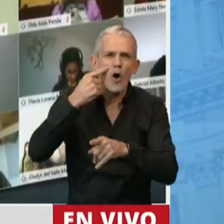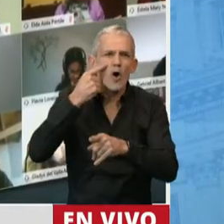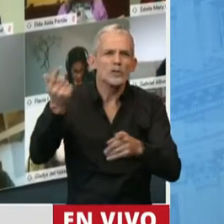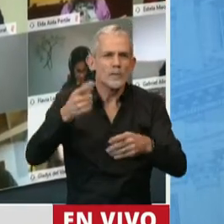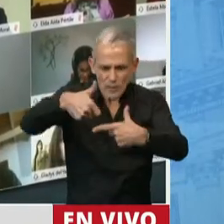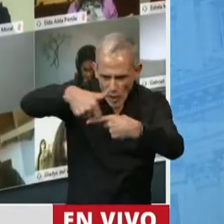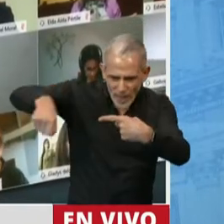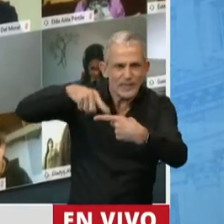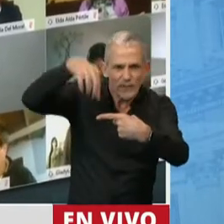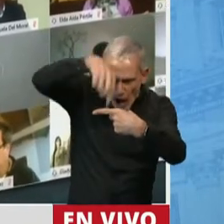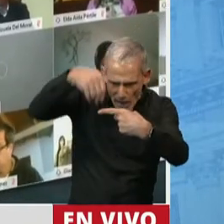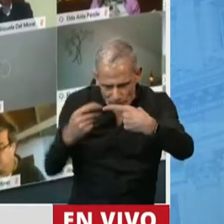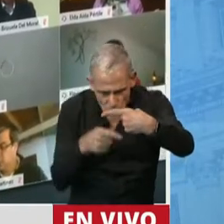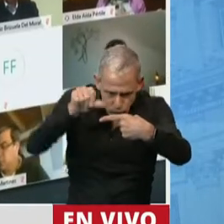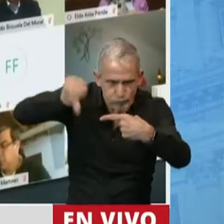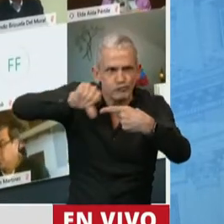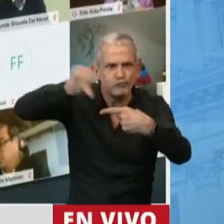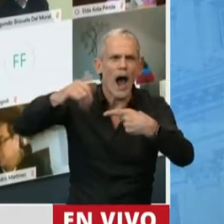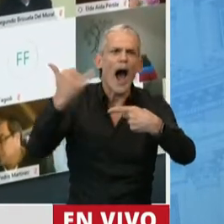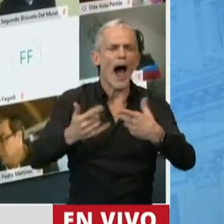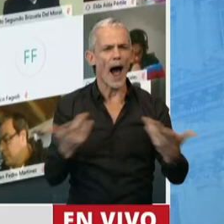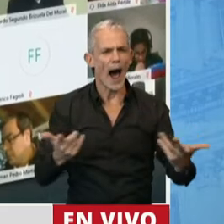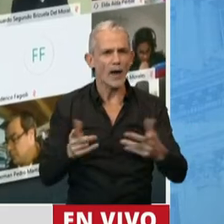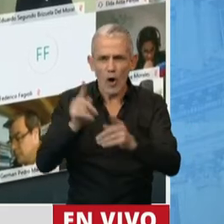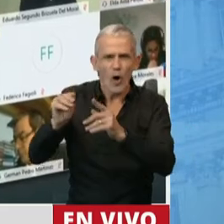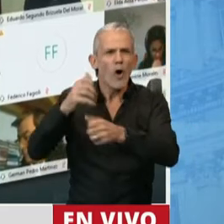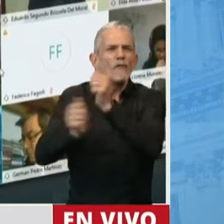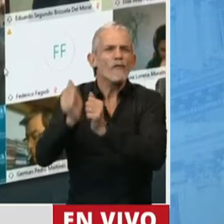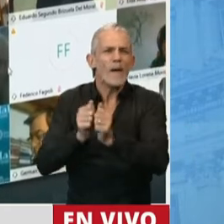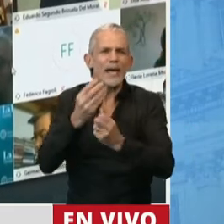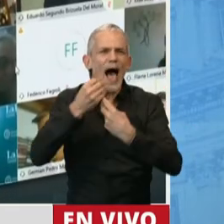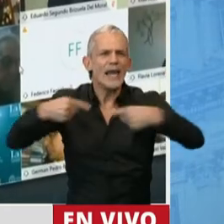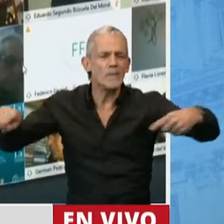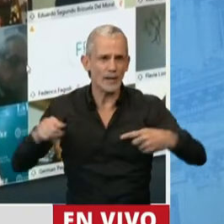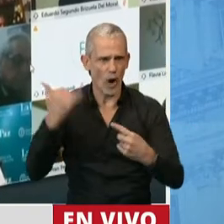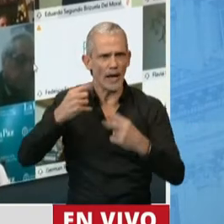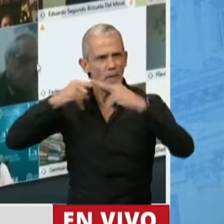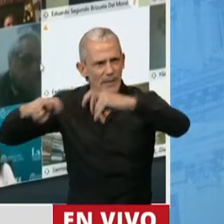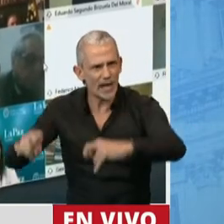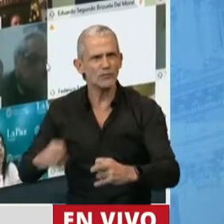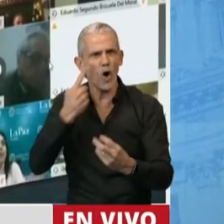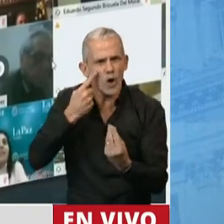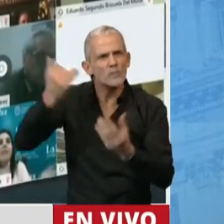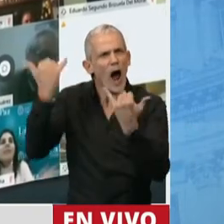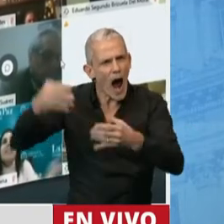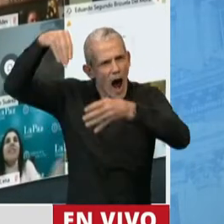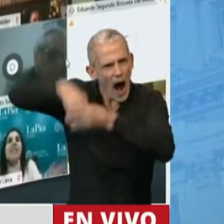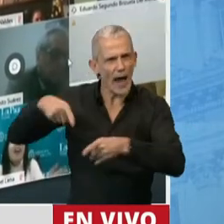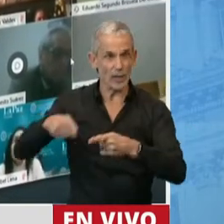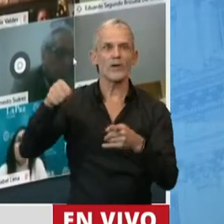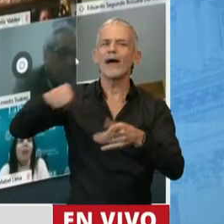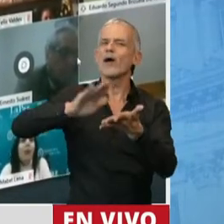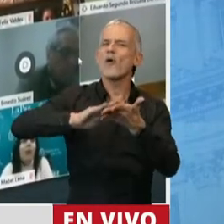un dentrífico o en una producción alimentaria envasada al vacío, todo el conocimiento que hay. Estas son empresas de la